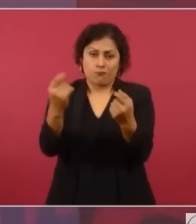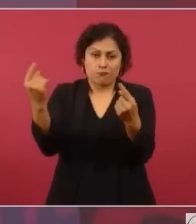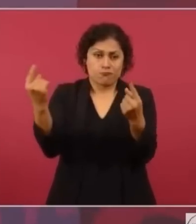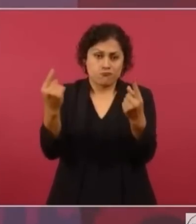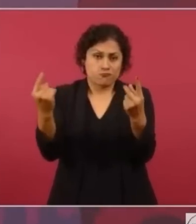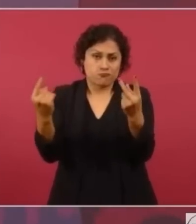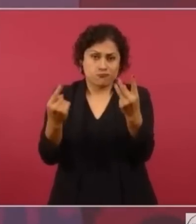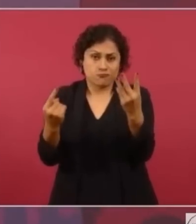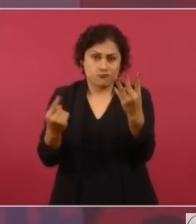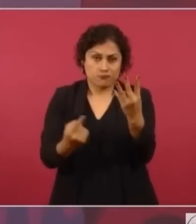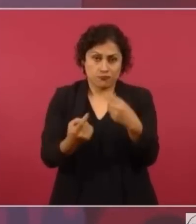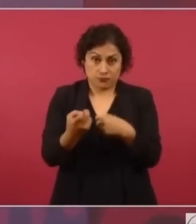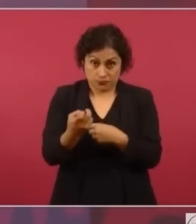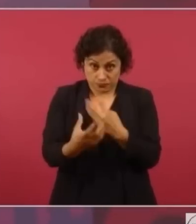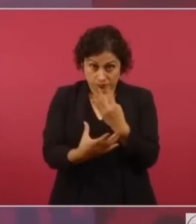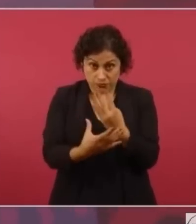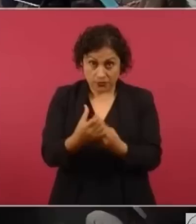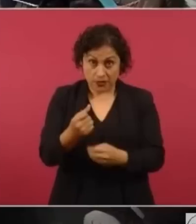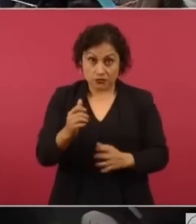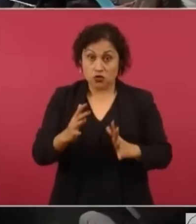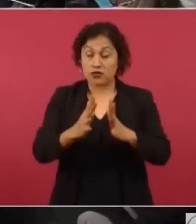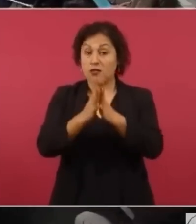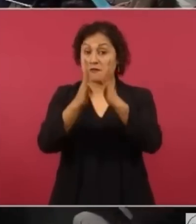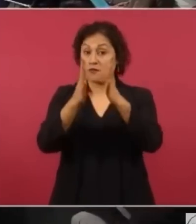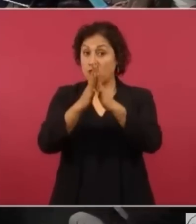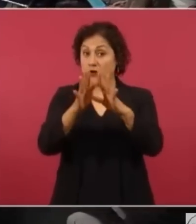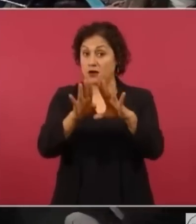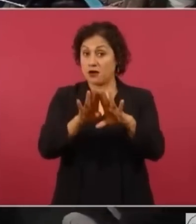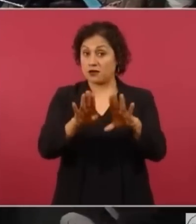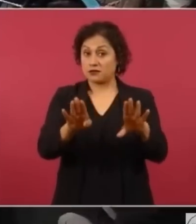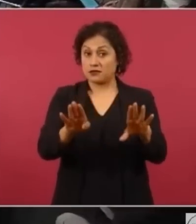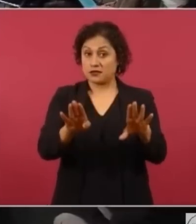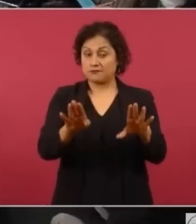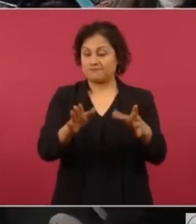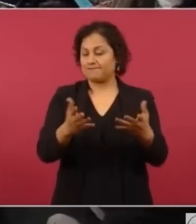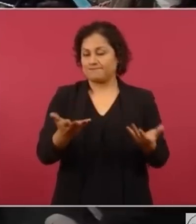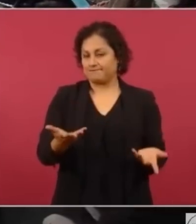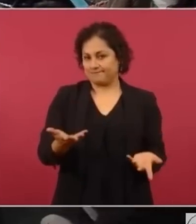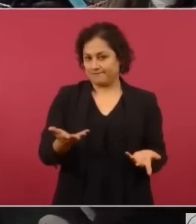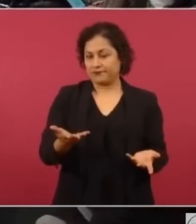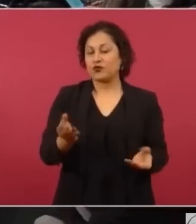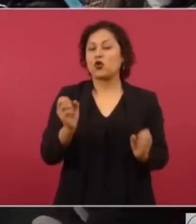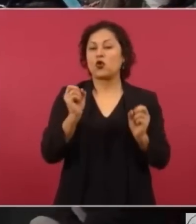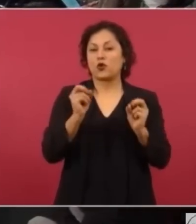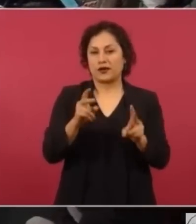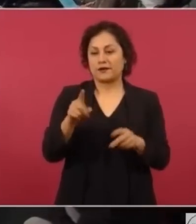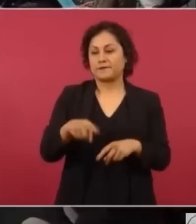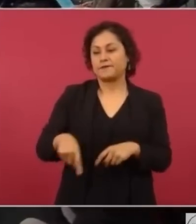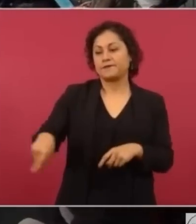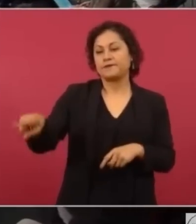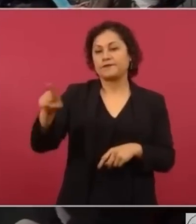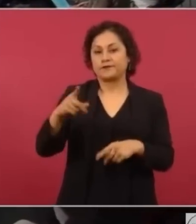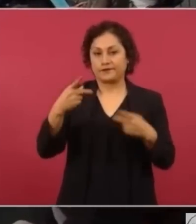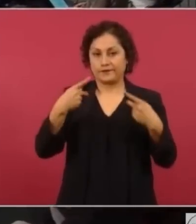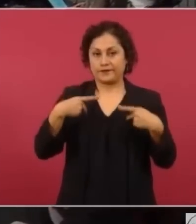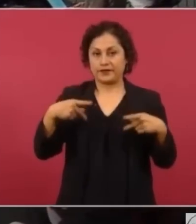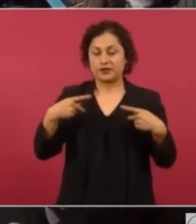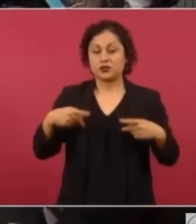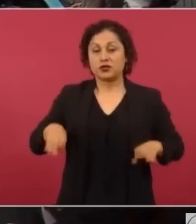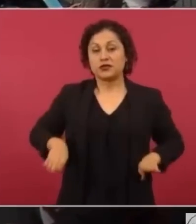democracia. Bueno, todos estos intelectuales orgánicos, corruptos,